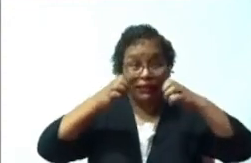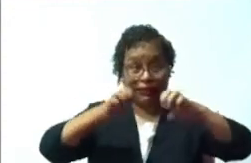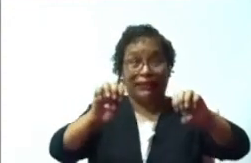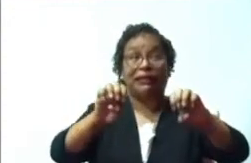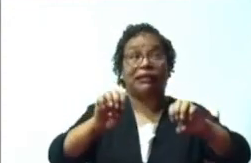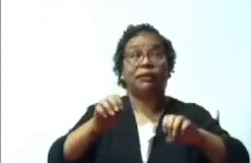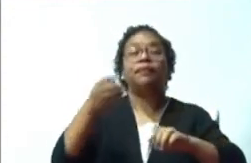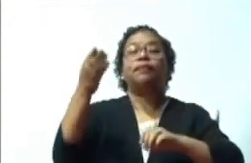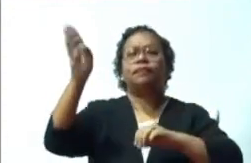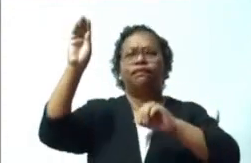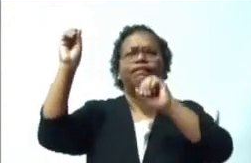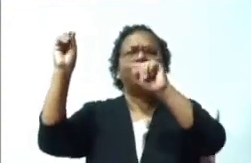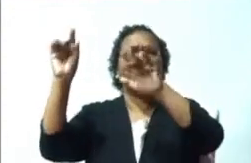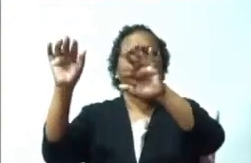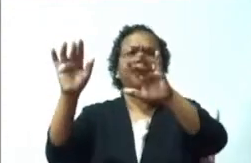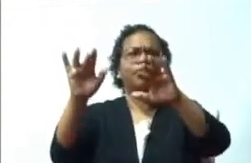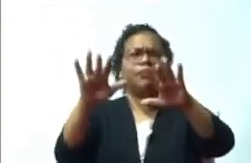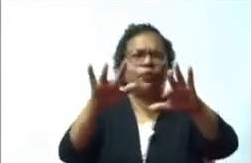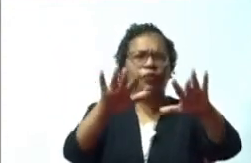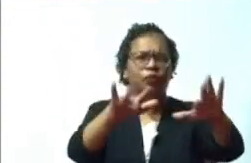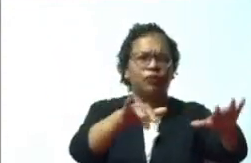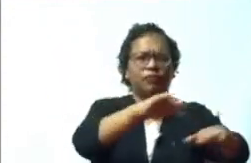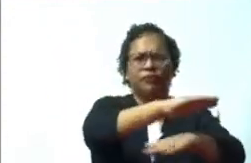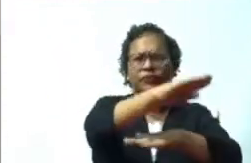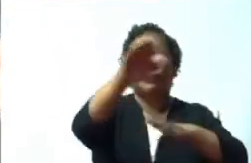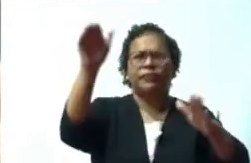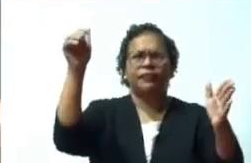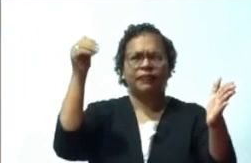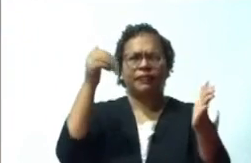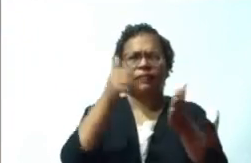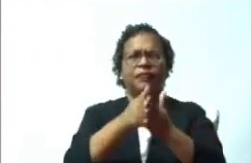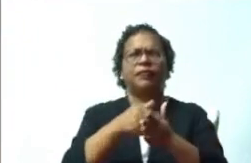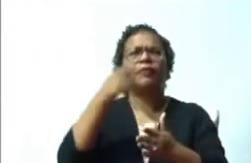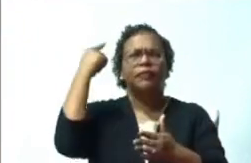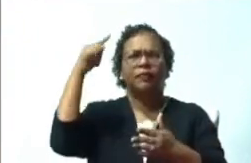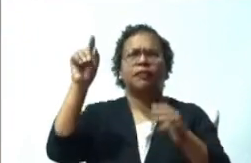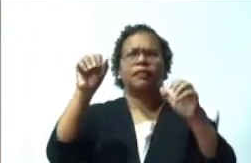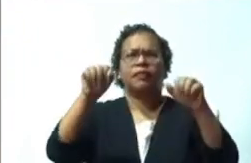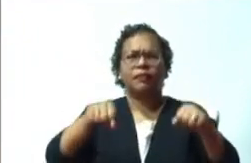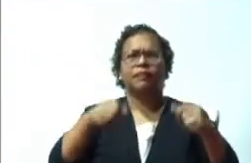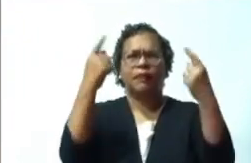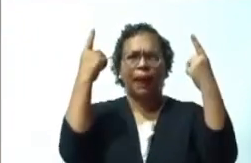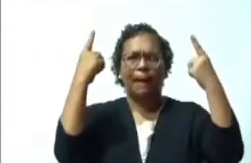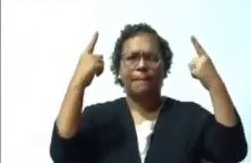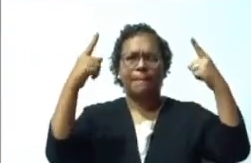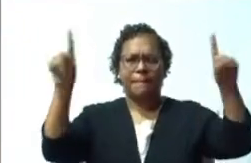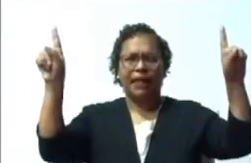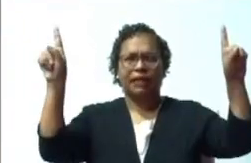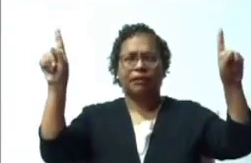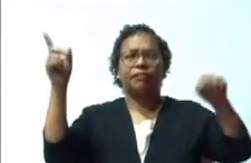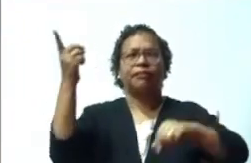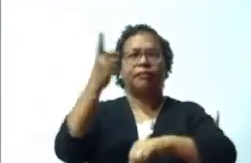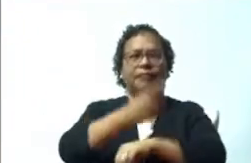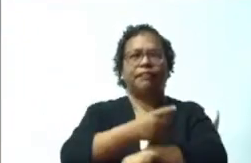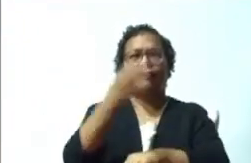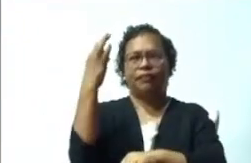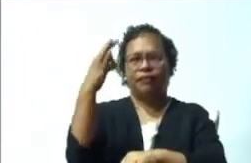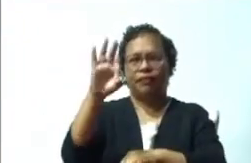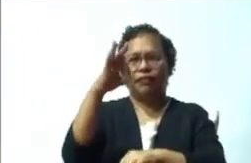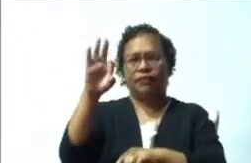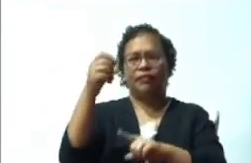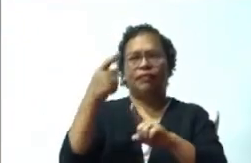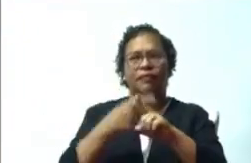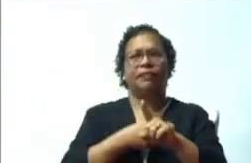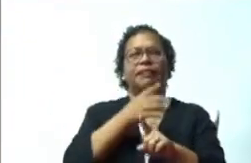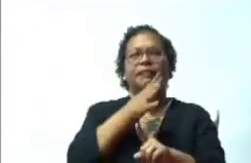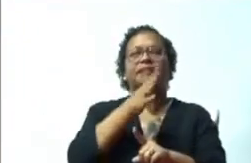ilumine el camino a todos y a todas para tener éxito el 19 de mayo y que Dios nos siga